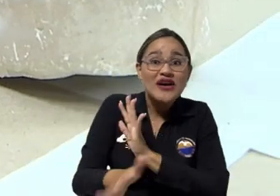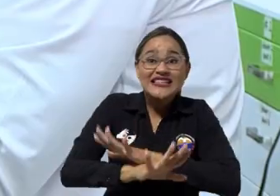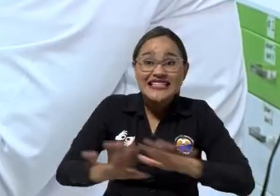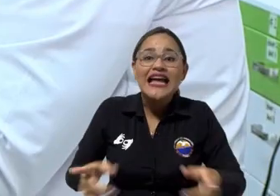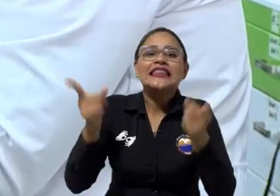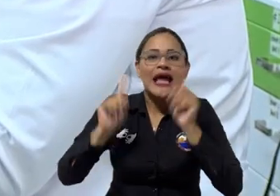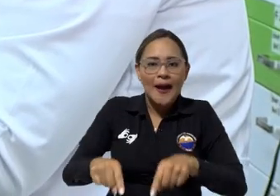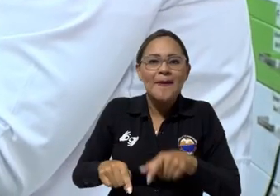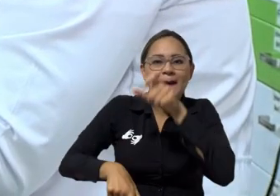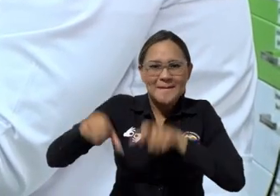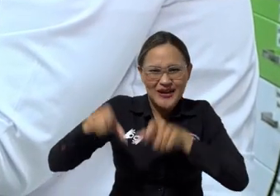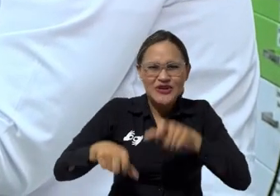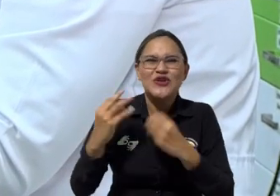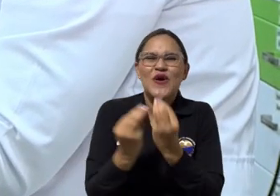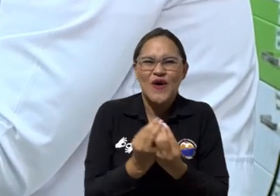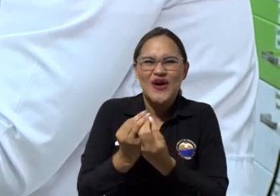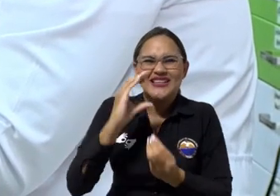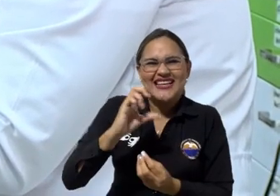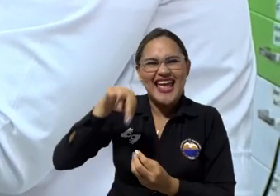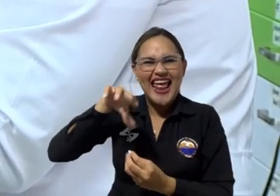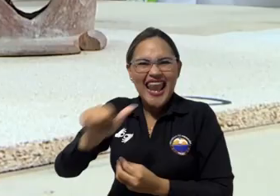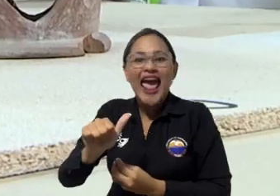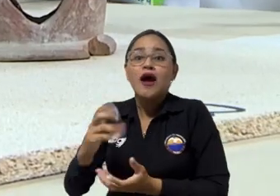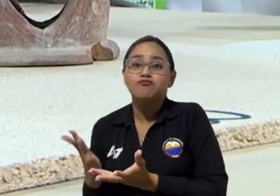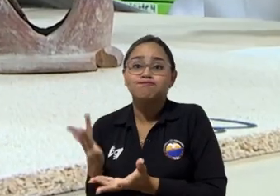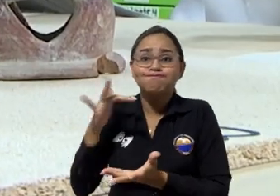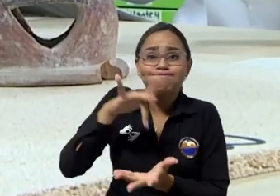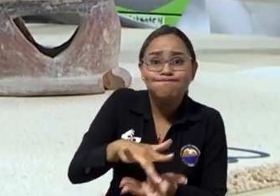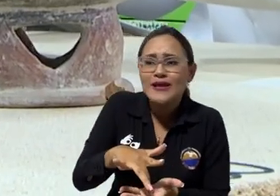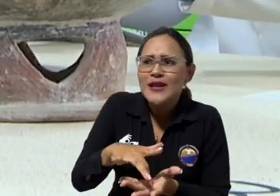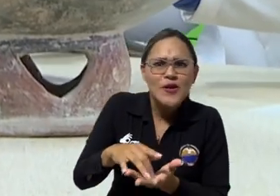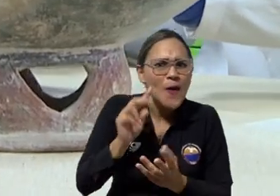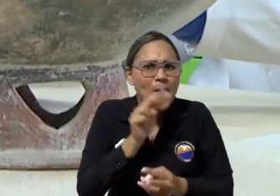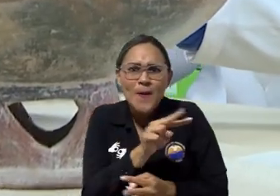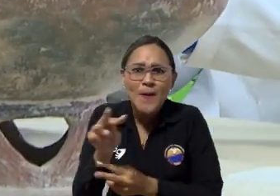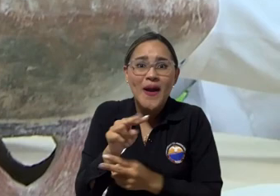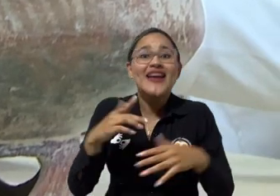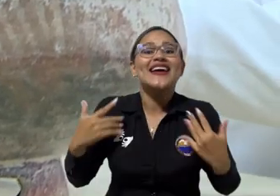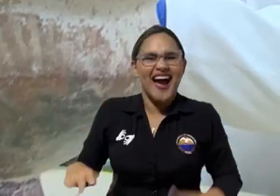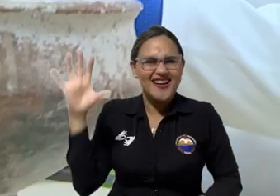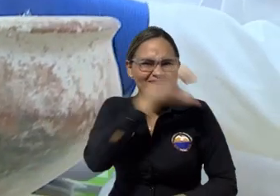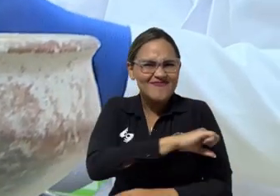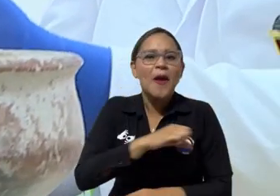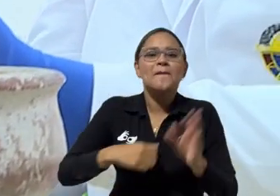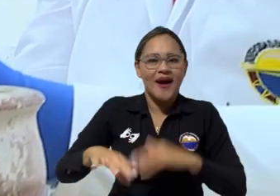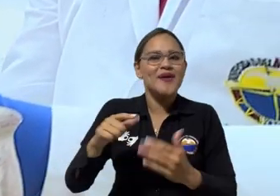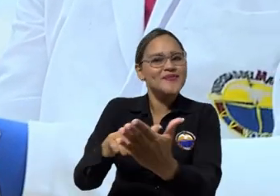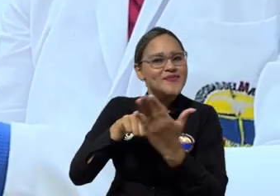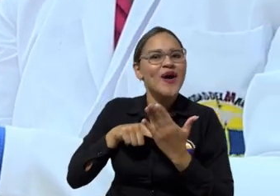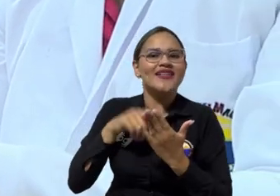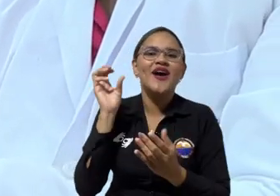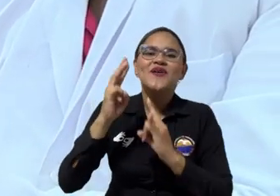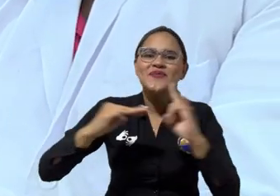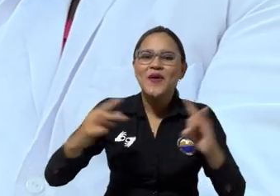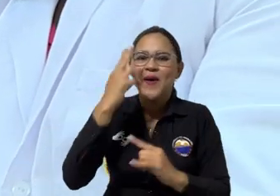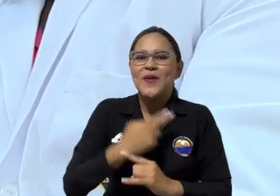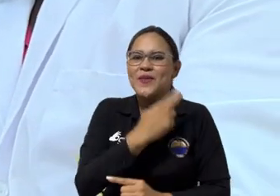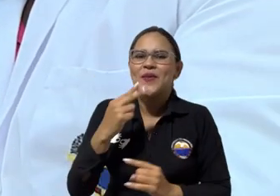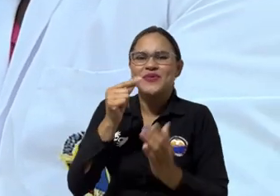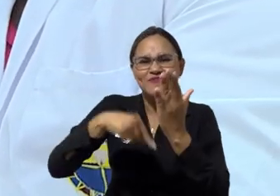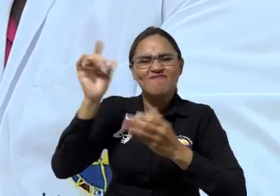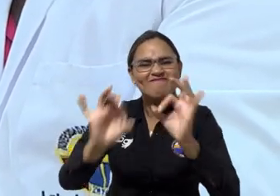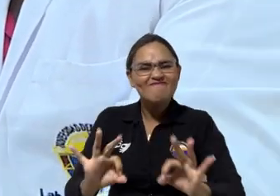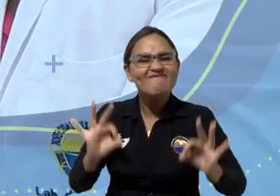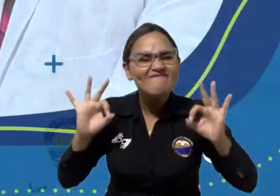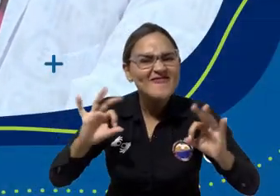Consejo Nacional de Acreditación, un proceso que demuestra el compromiso de Unimagdalena con una educación de alta calidad que se autoevalúa y se